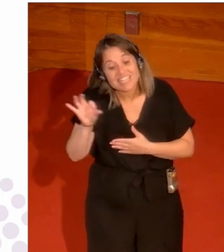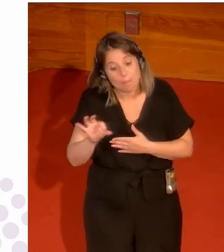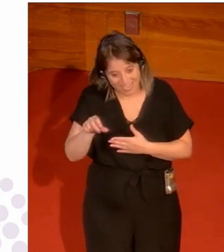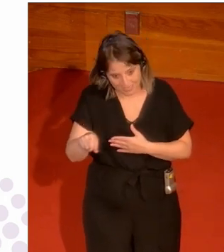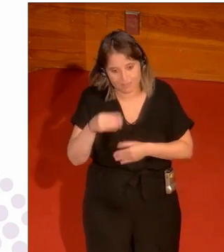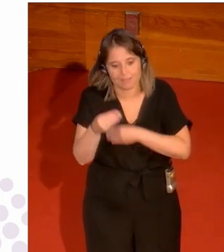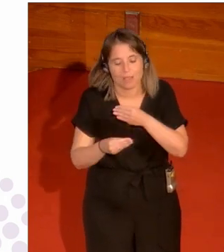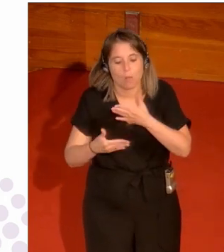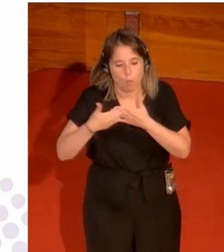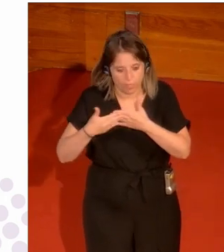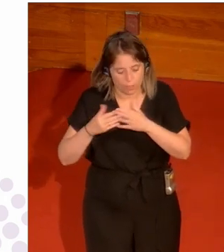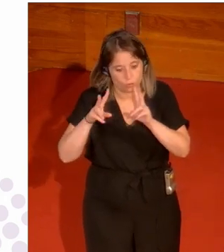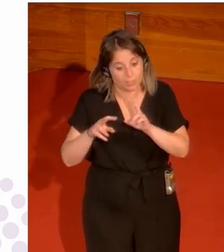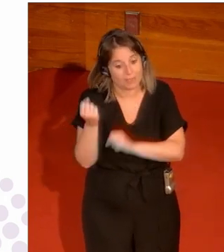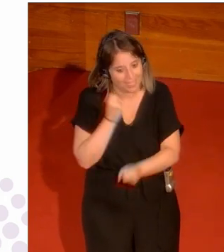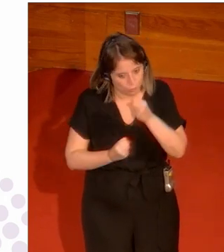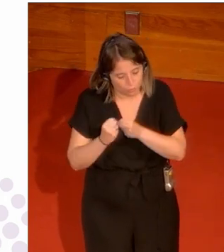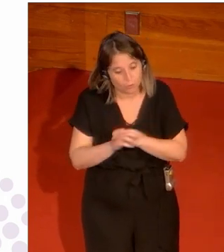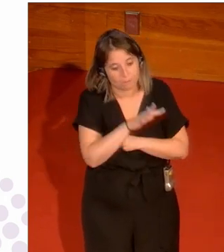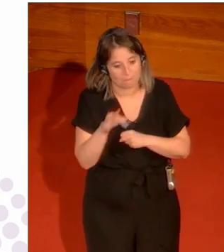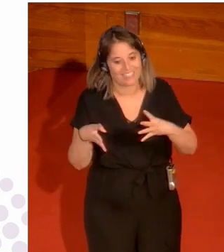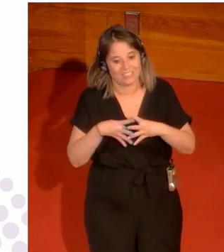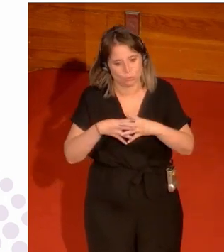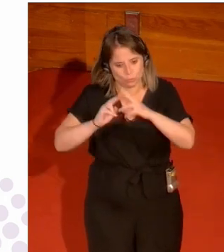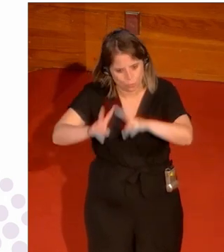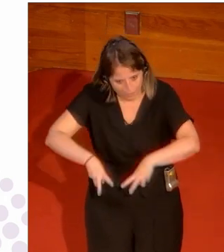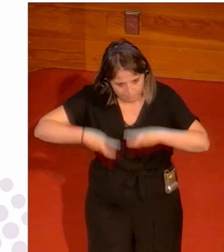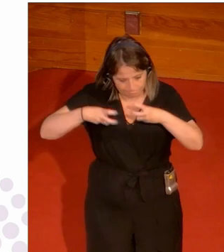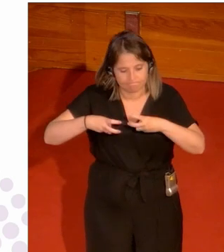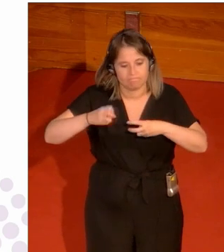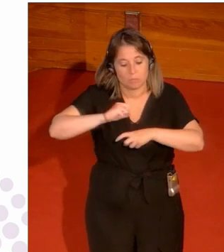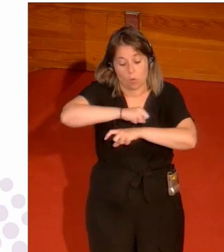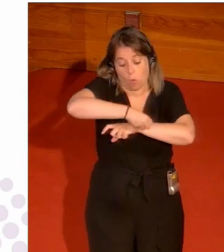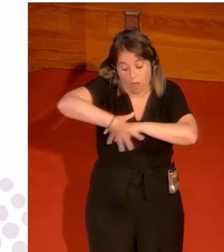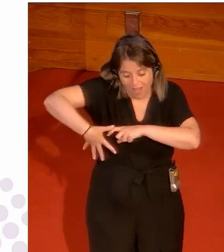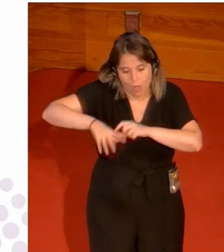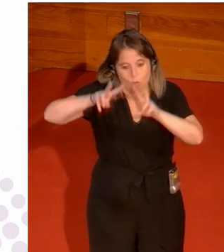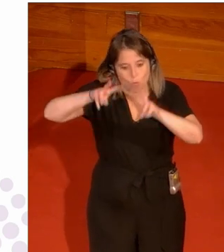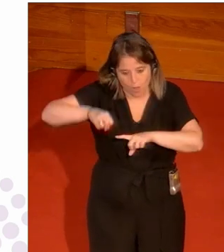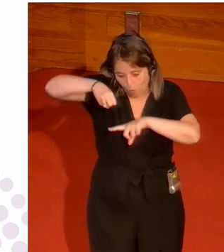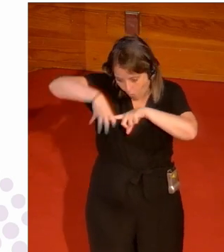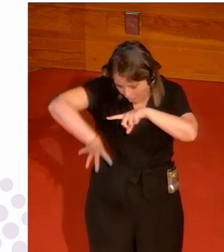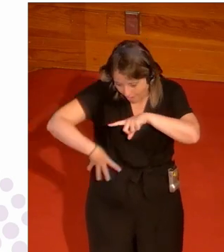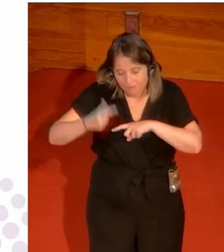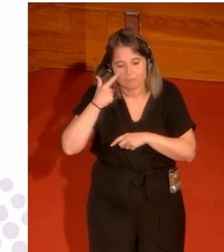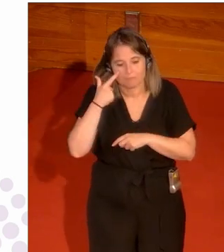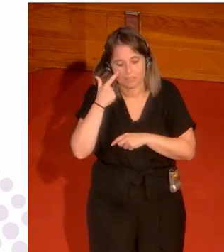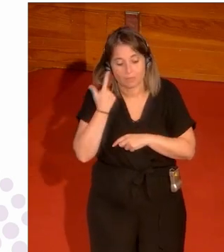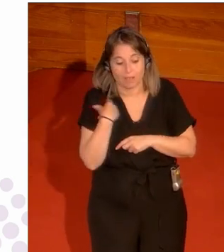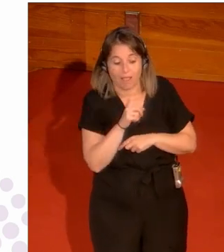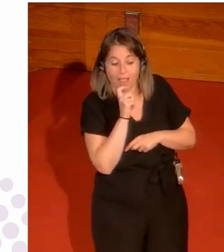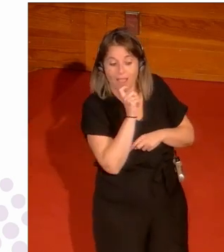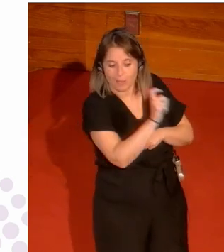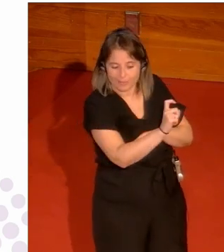a nivel económico y a nivel estructural hace un organismo más nuevo y se trae en un primer aviso